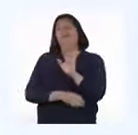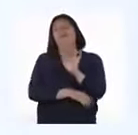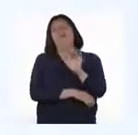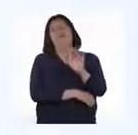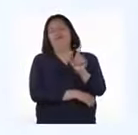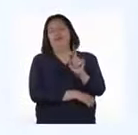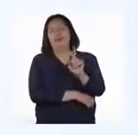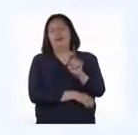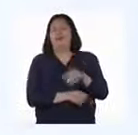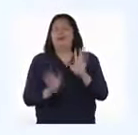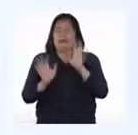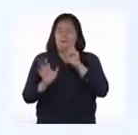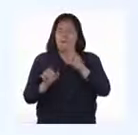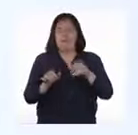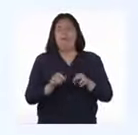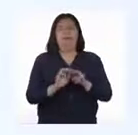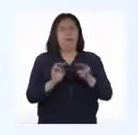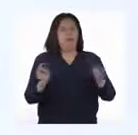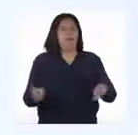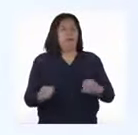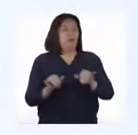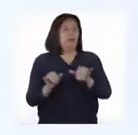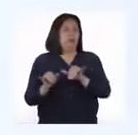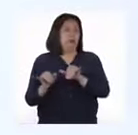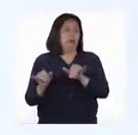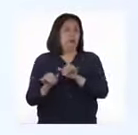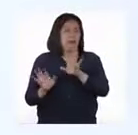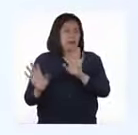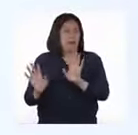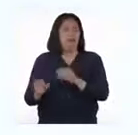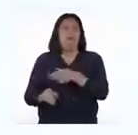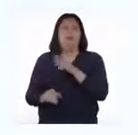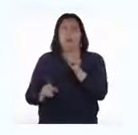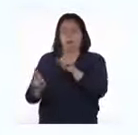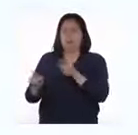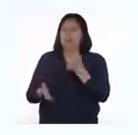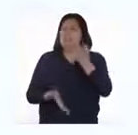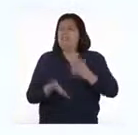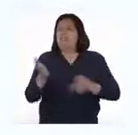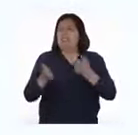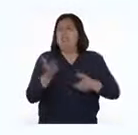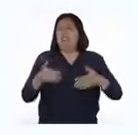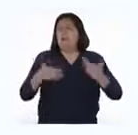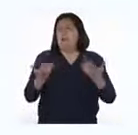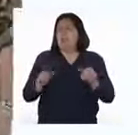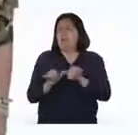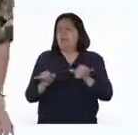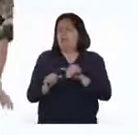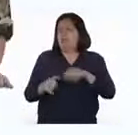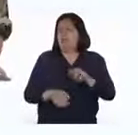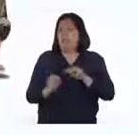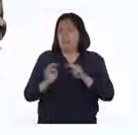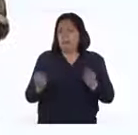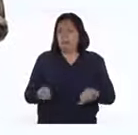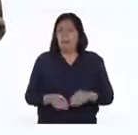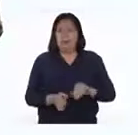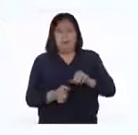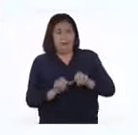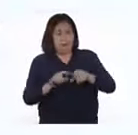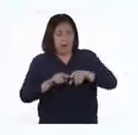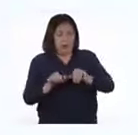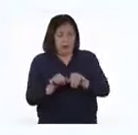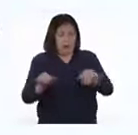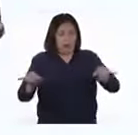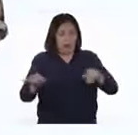Veamos si una mesa es una magnitud. Preguntémonos, ¿qué cosas puedes medir en una mesa? Podemos medir su